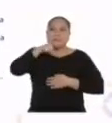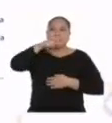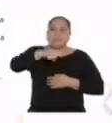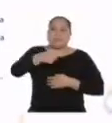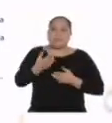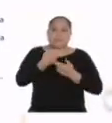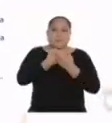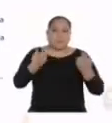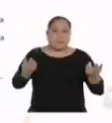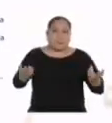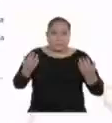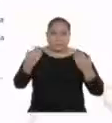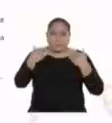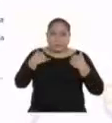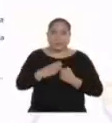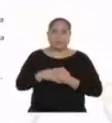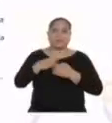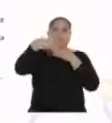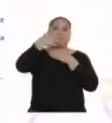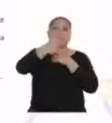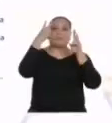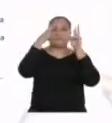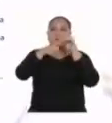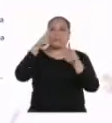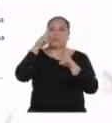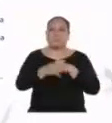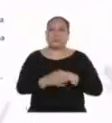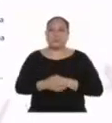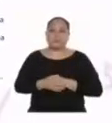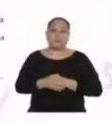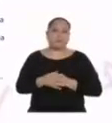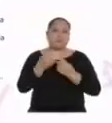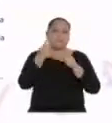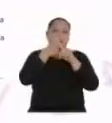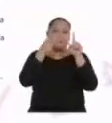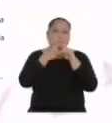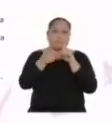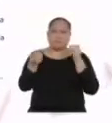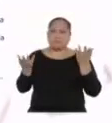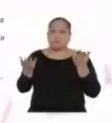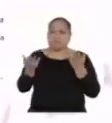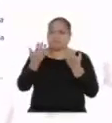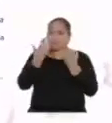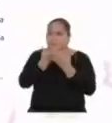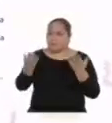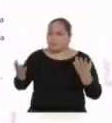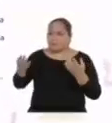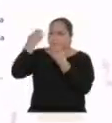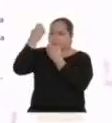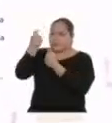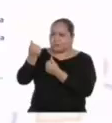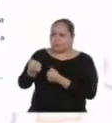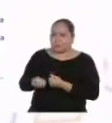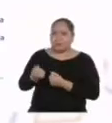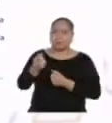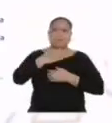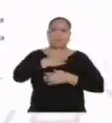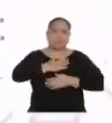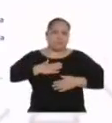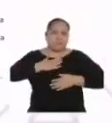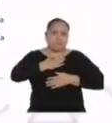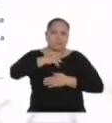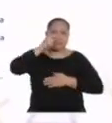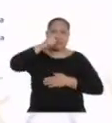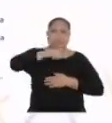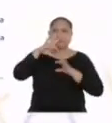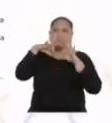contamos. Después, encontramos las opciones económicas y financieras más adecuadas para satisfacer nuestras